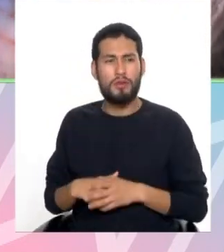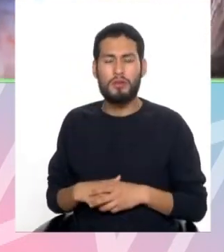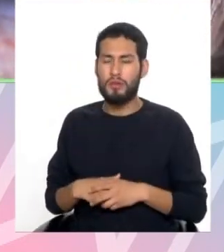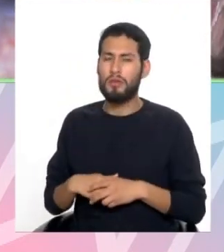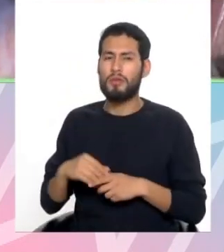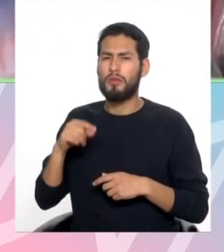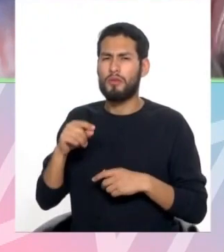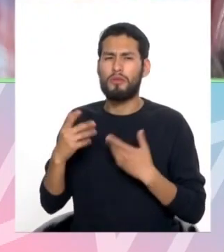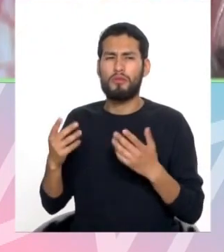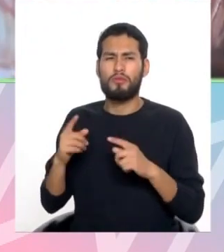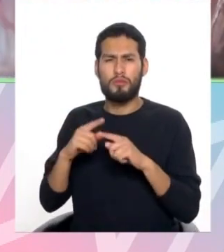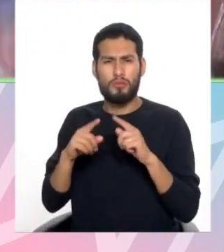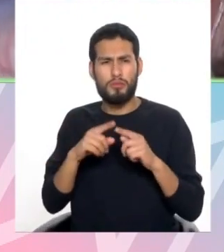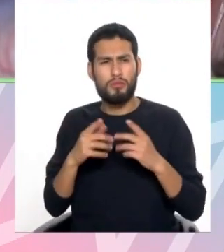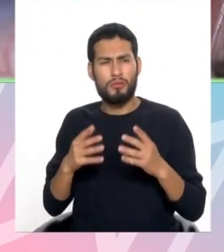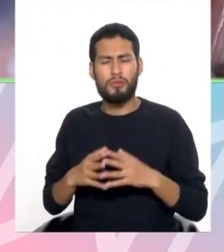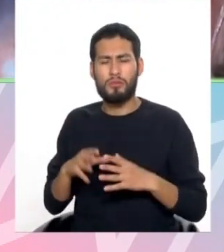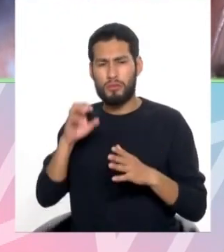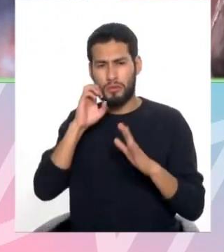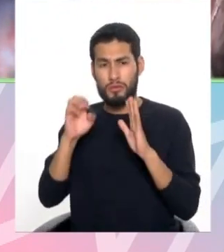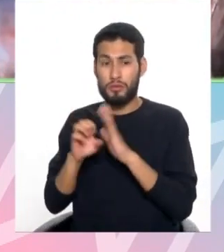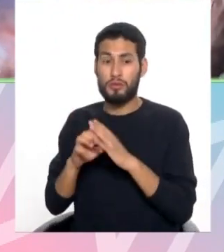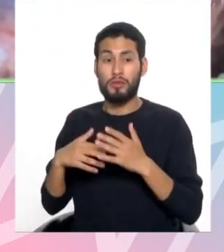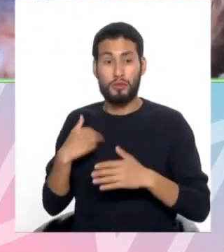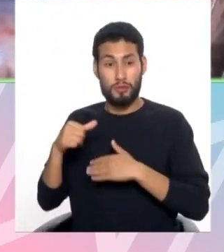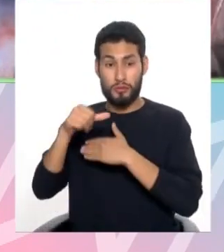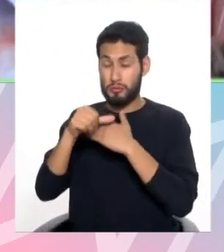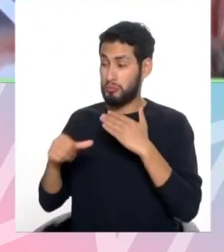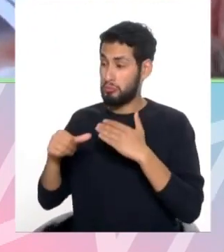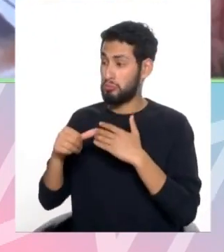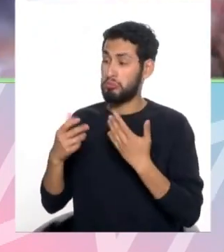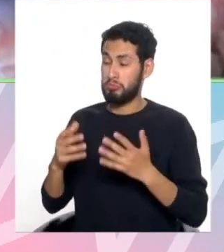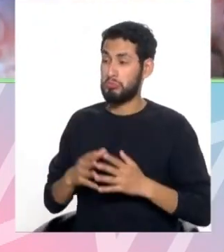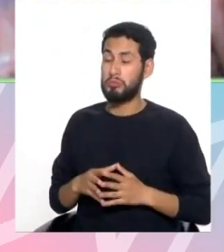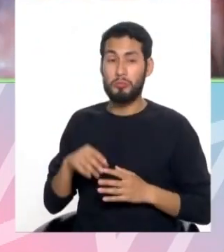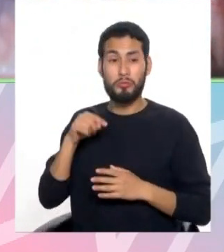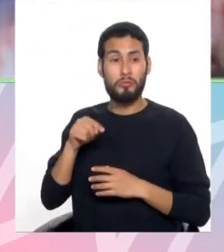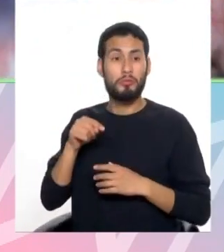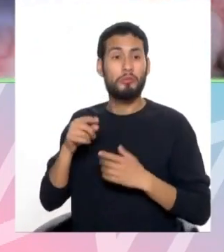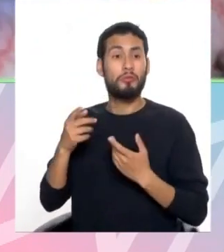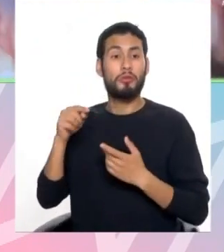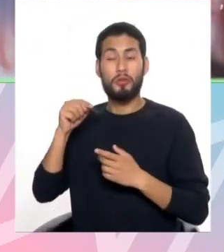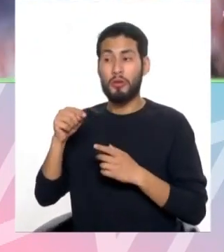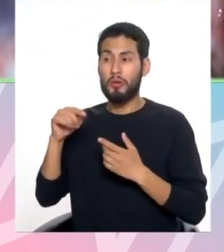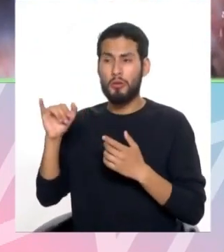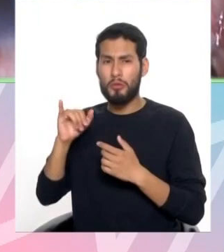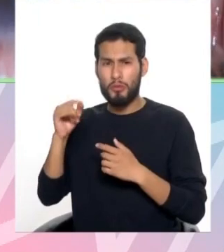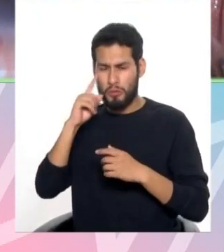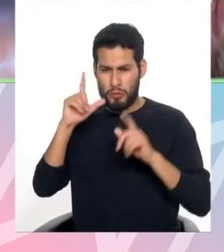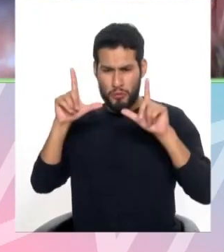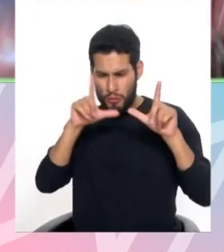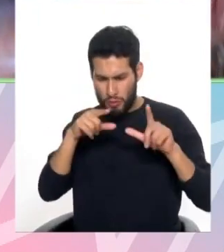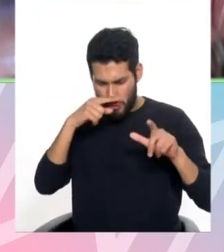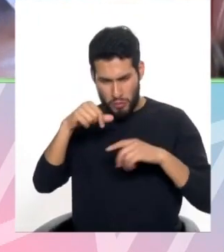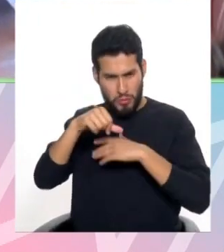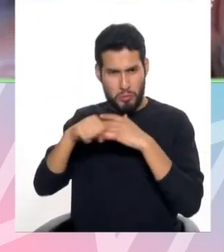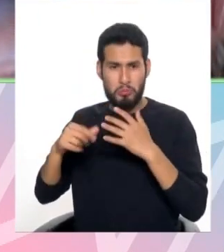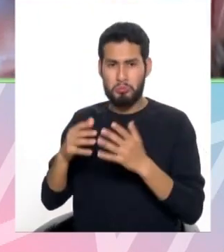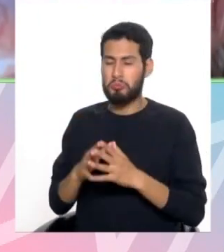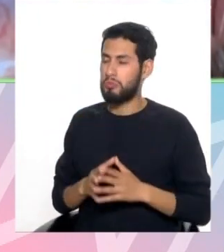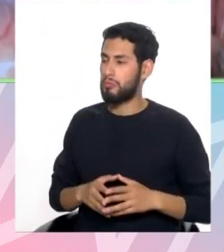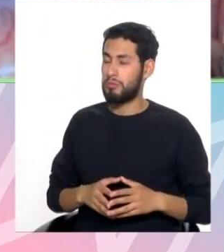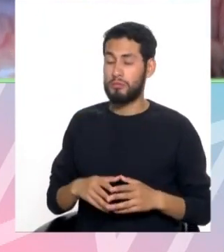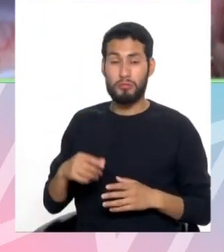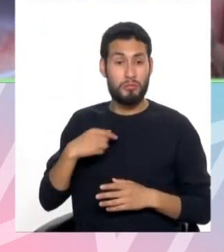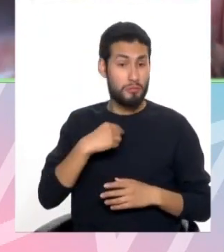otros equipos, por ejemplo, que ahora se puede operar sin microscopio, usando, mirando un televisor como cirugía para la paroscópica. INO también adquirió dos.